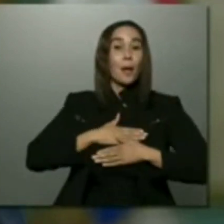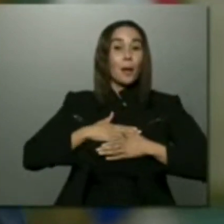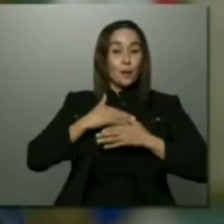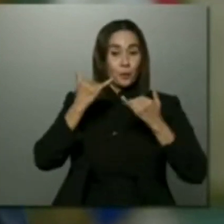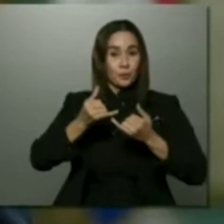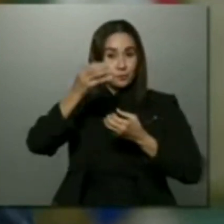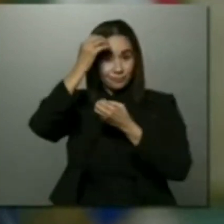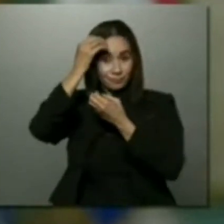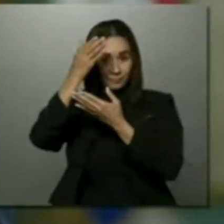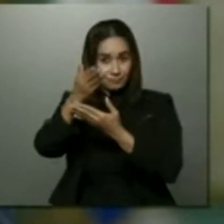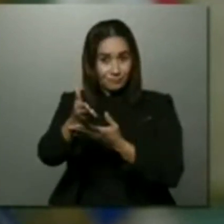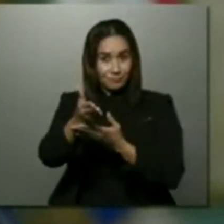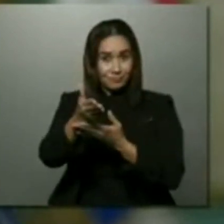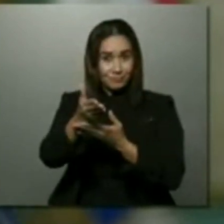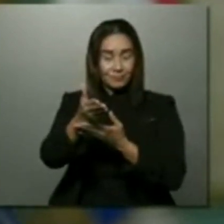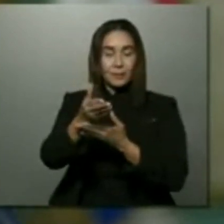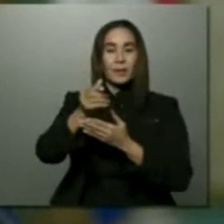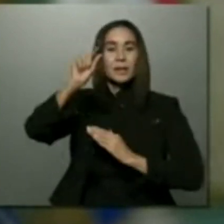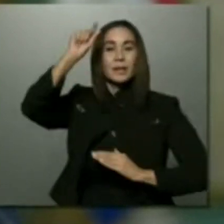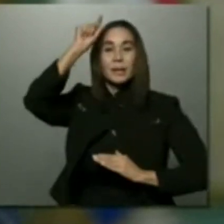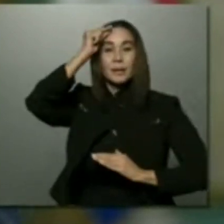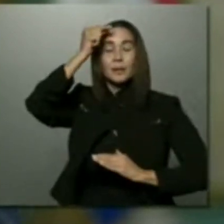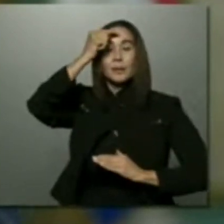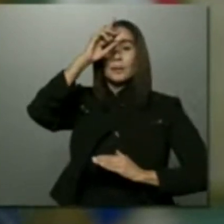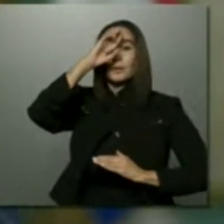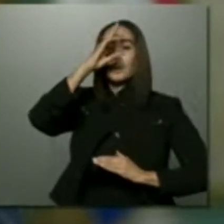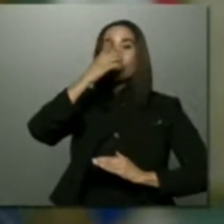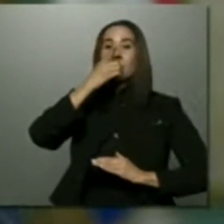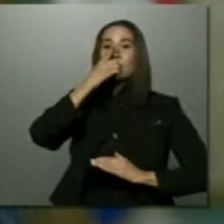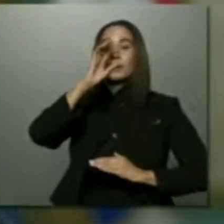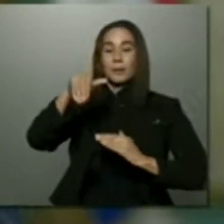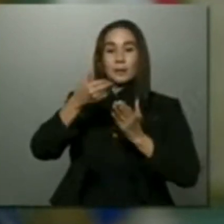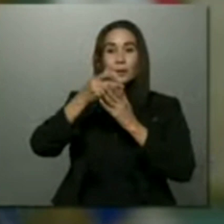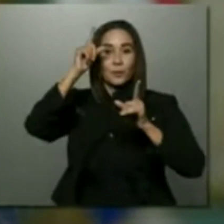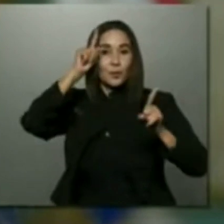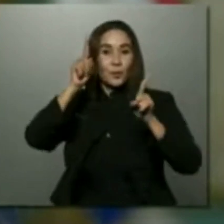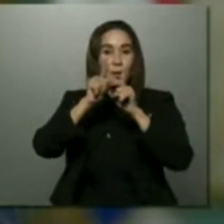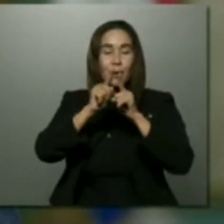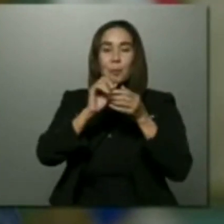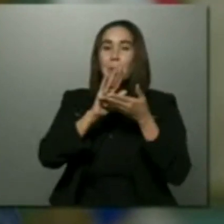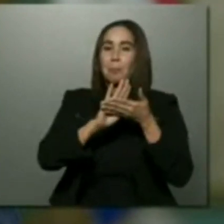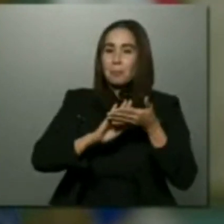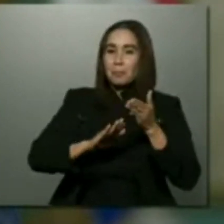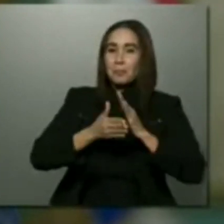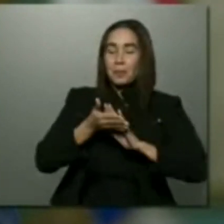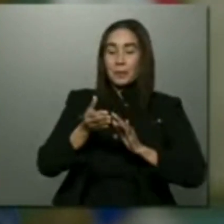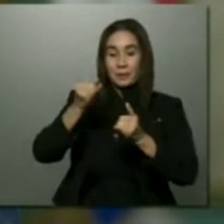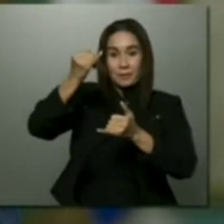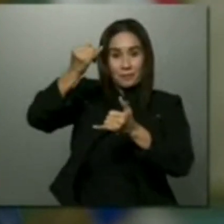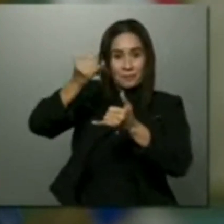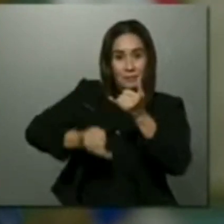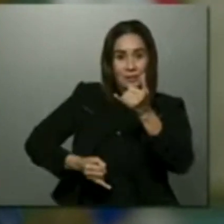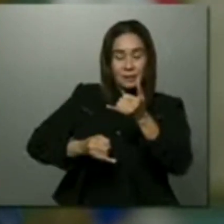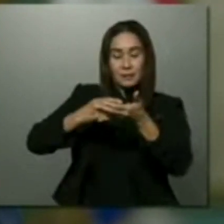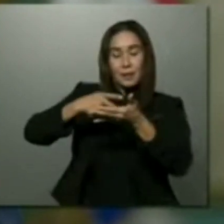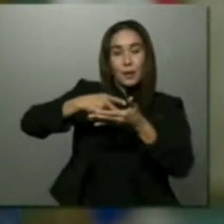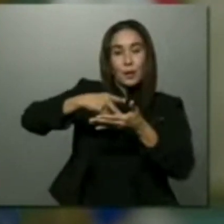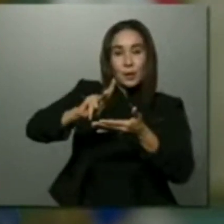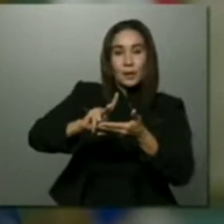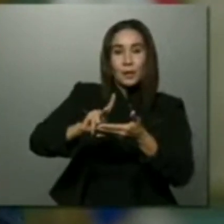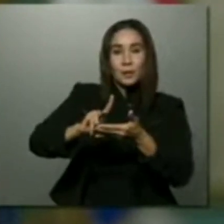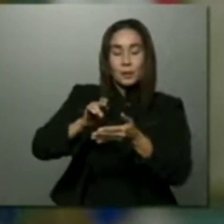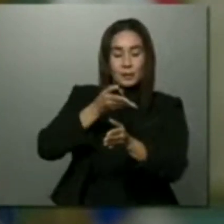informarles que en el día de hoy el gobierno dominicano ha llegado a un acuerdo amigable para la terminación del contrato de